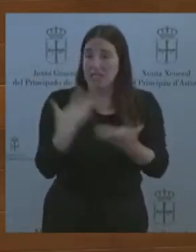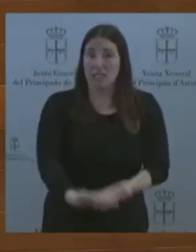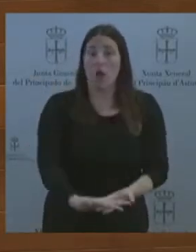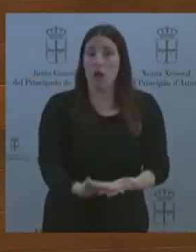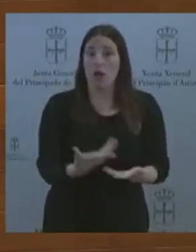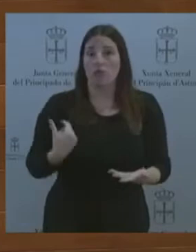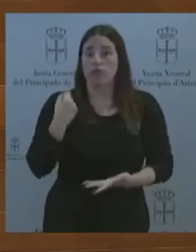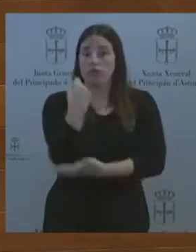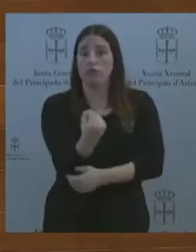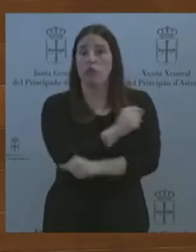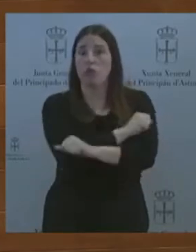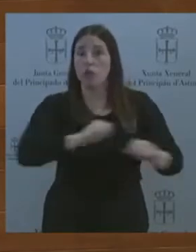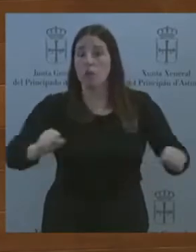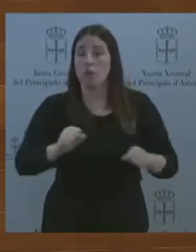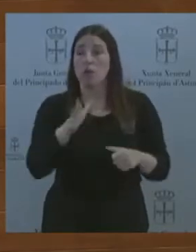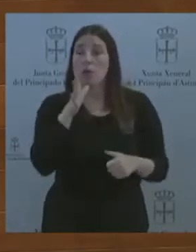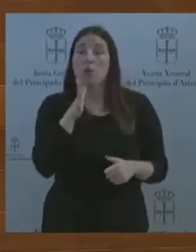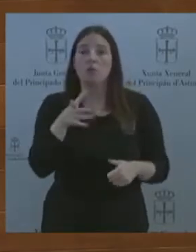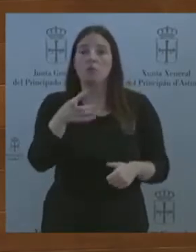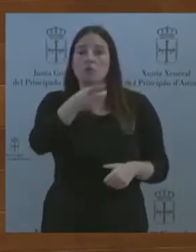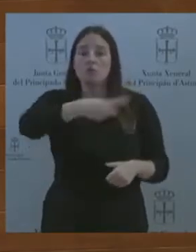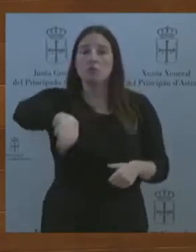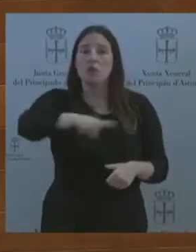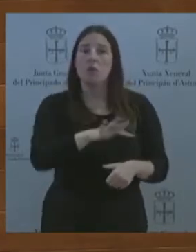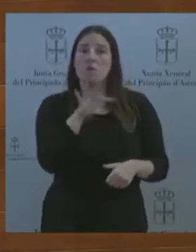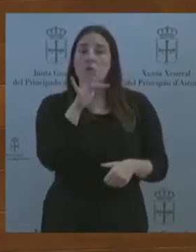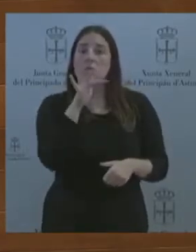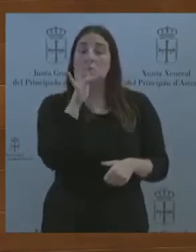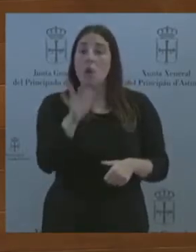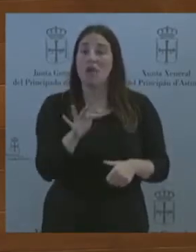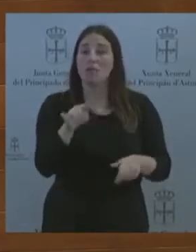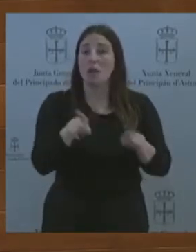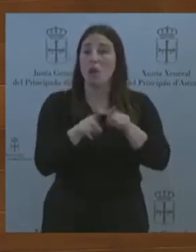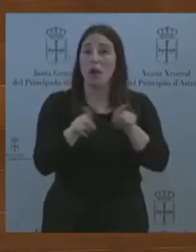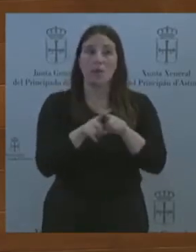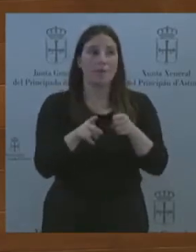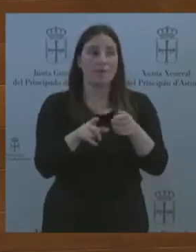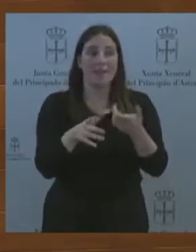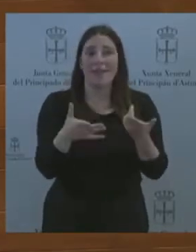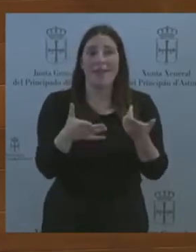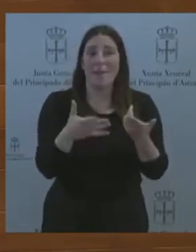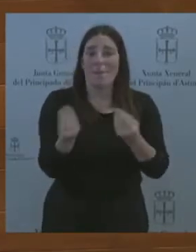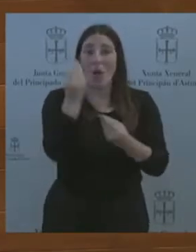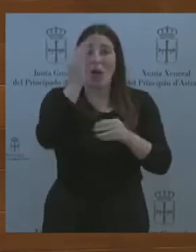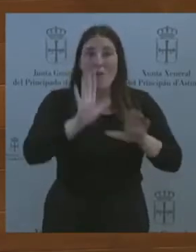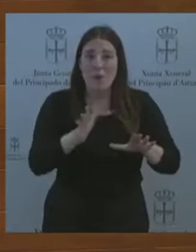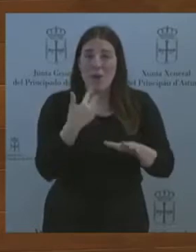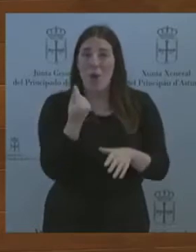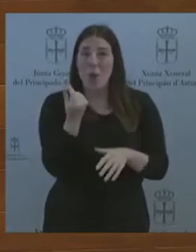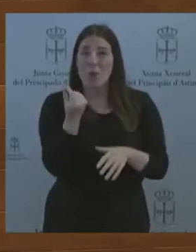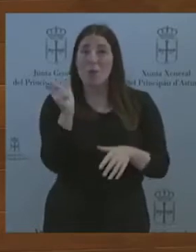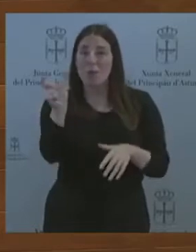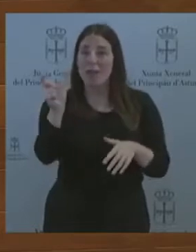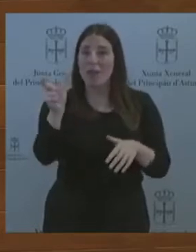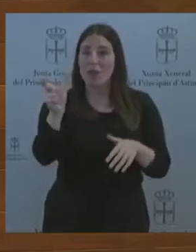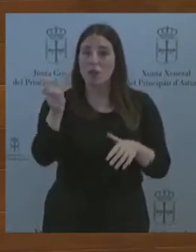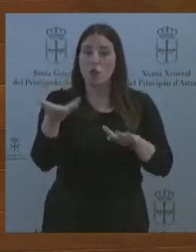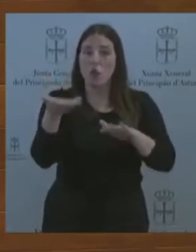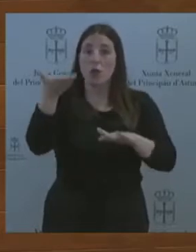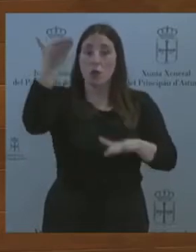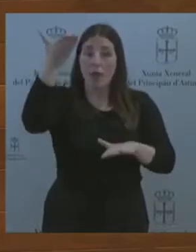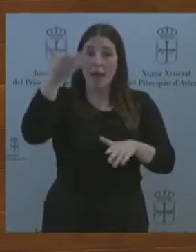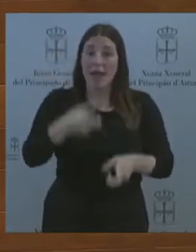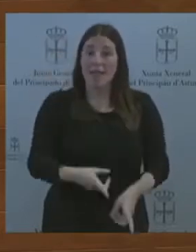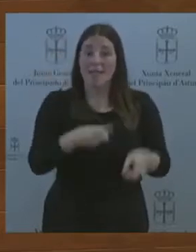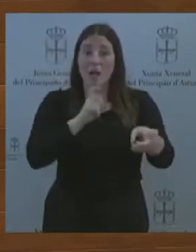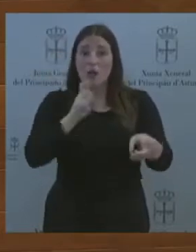inflación que estamos sufriendo actualmente comenzó bastante antes del inicio de la guerra de Ucrania. Nos hablan de la creación de un fondo de contingencia